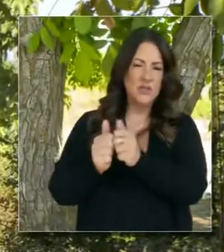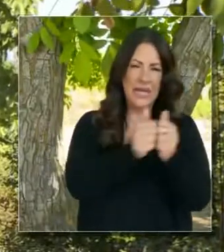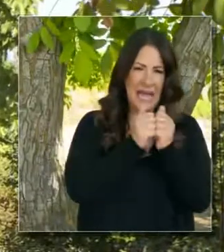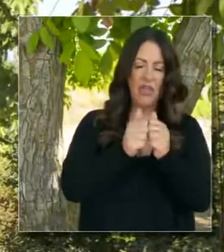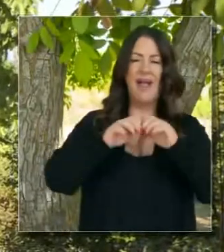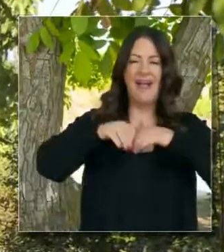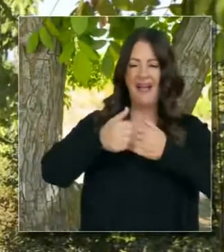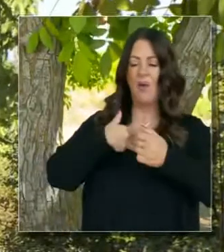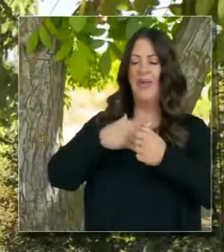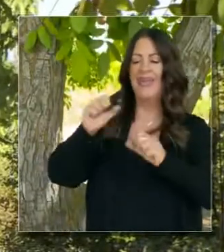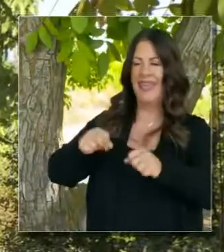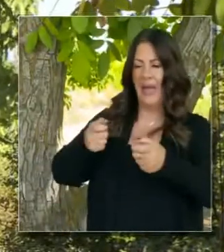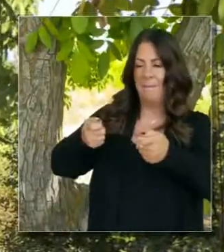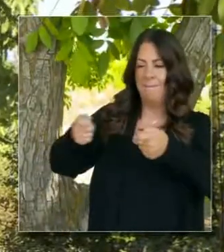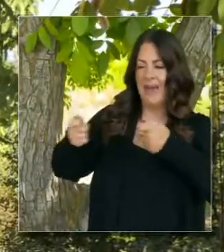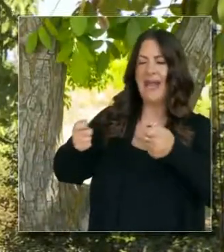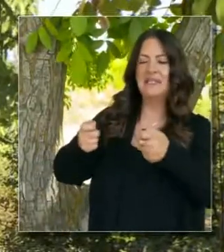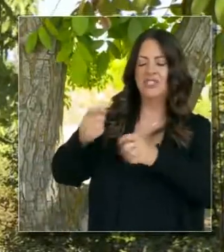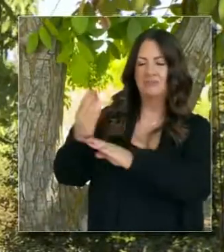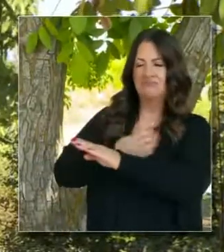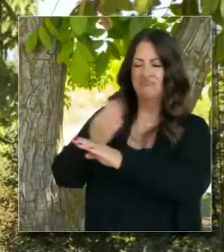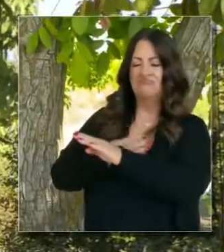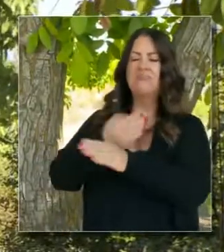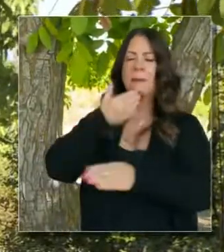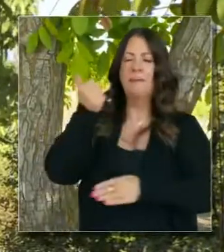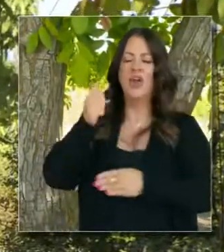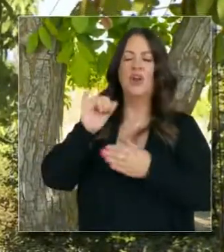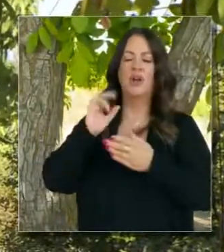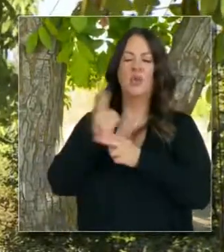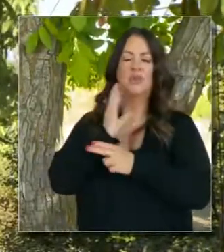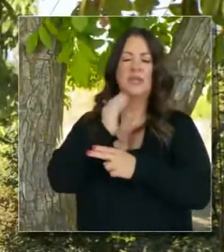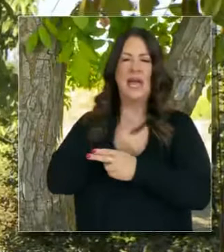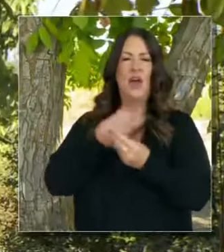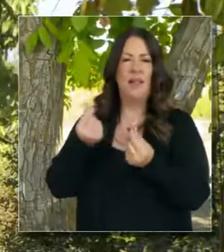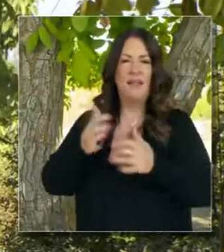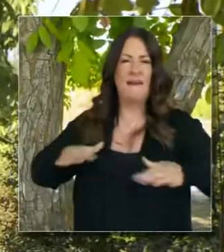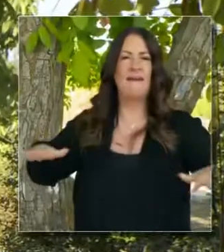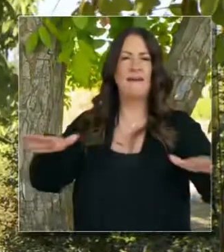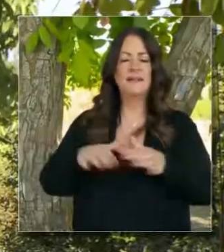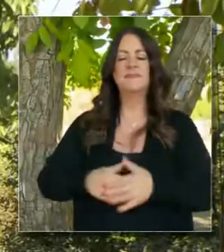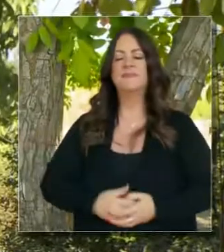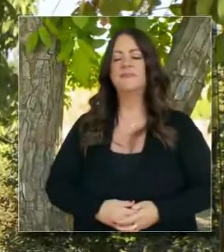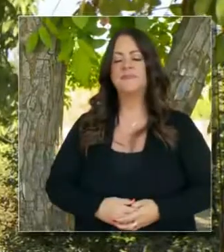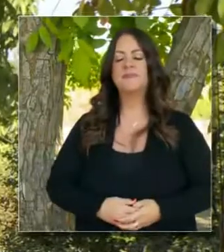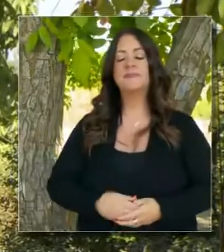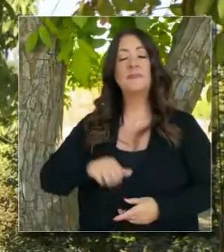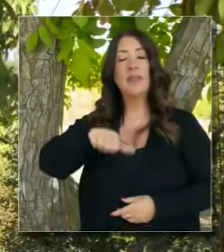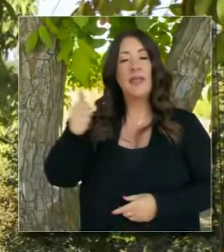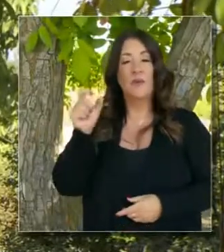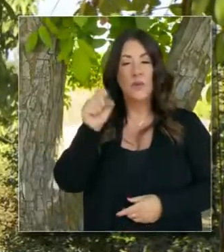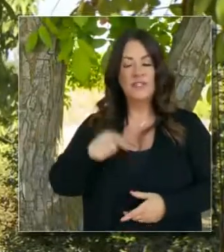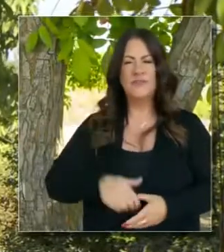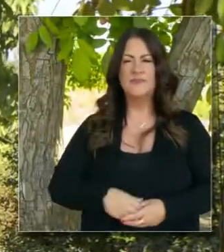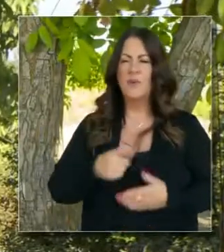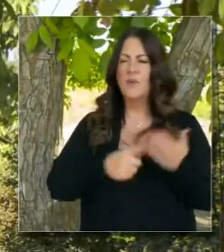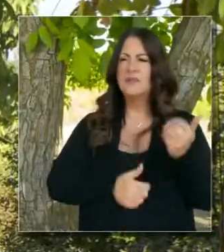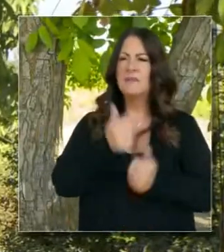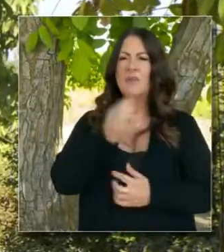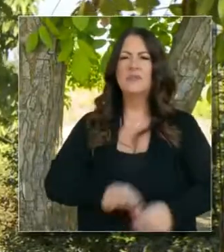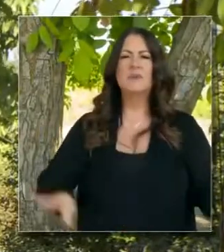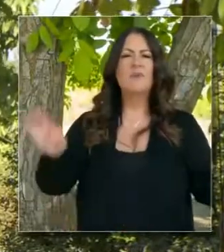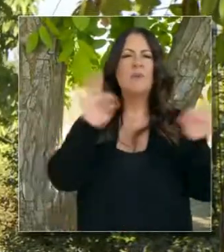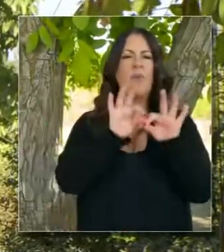activando y administrando estas tierras en nuestros esfuerzos de conservación. Alex Mexico de Foxy Live